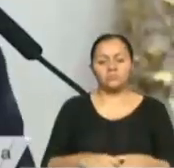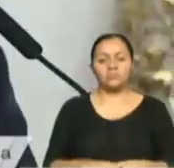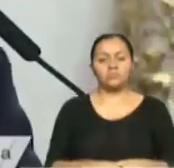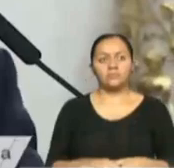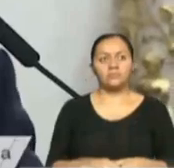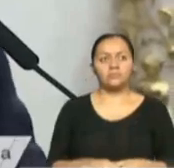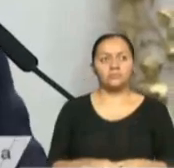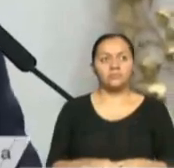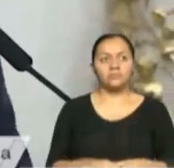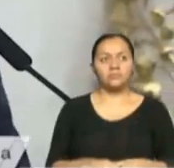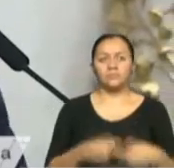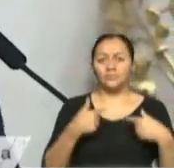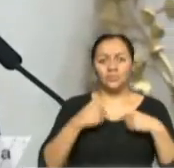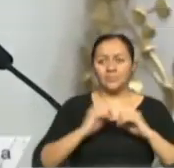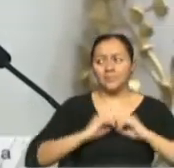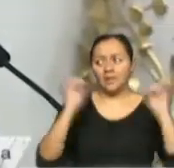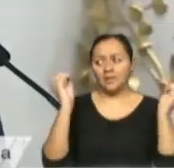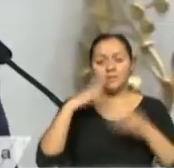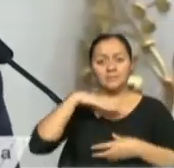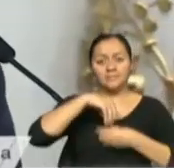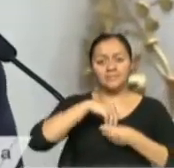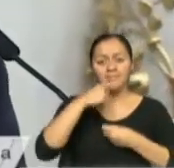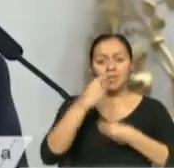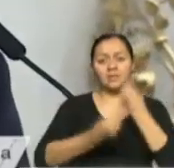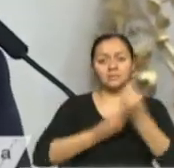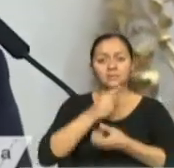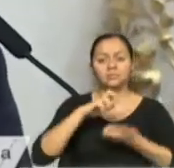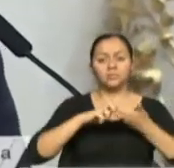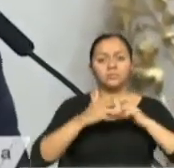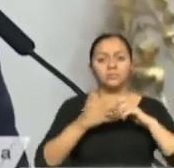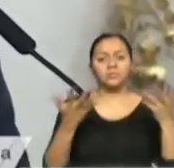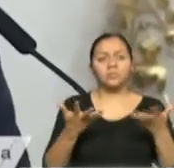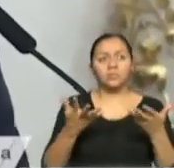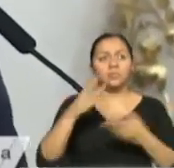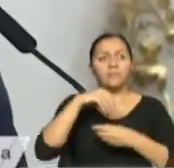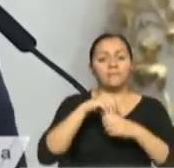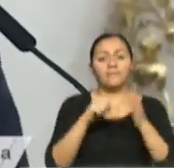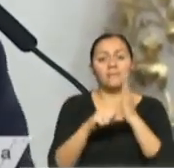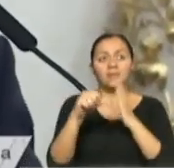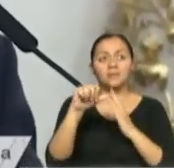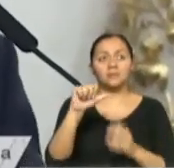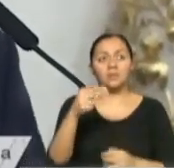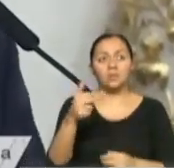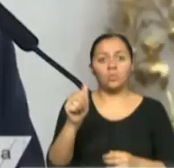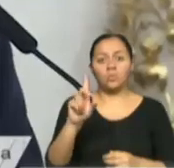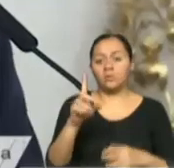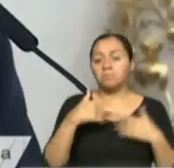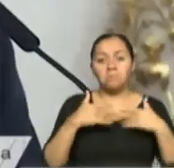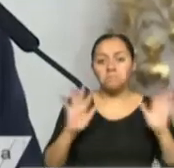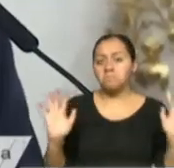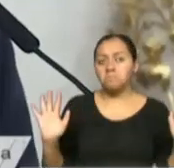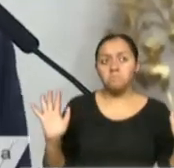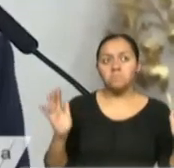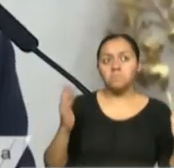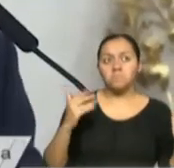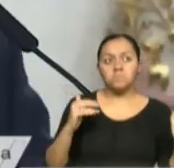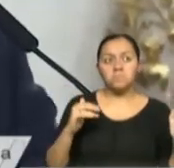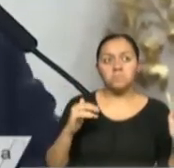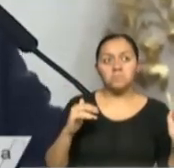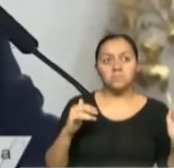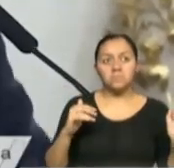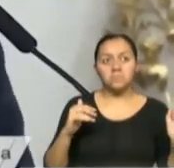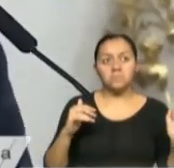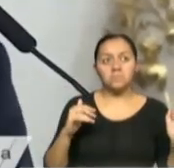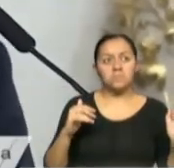No participé en nada De lo que llevó a cabo El ministro Aguad Por obvias razones Porque yo